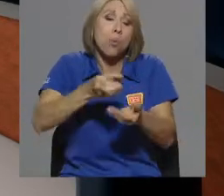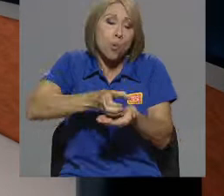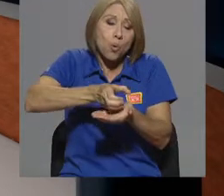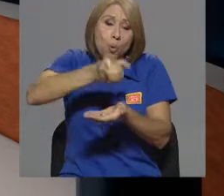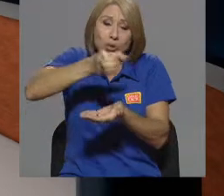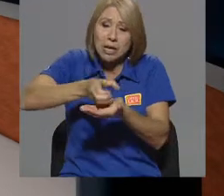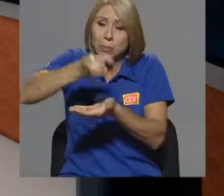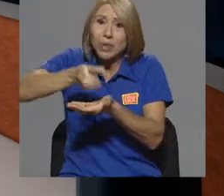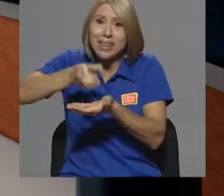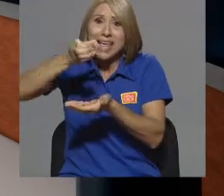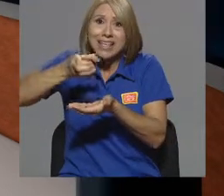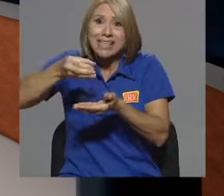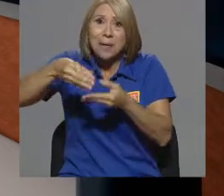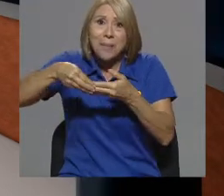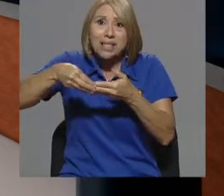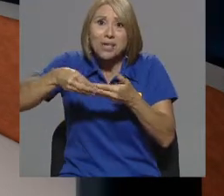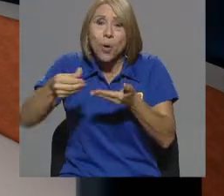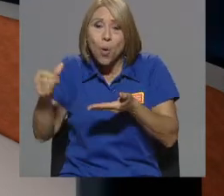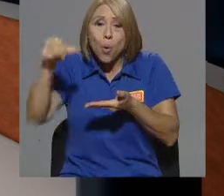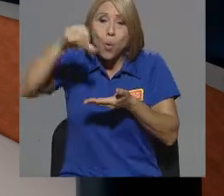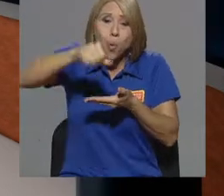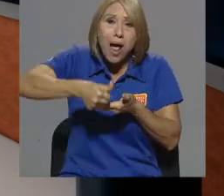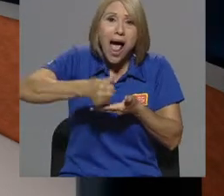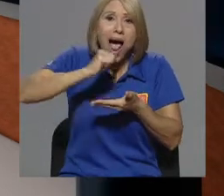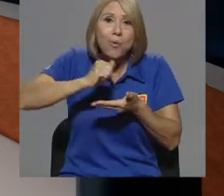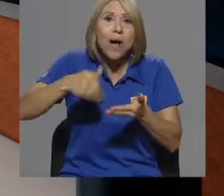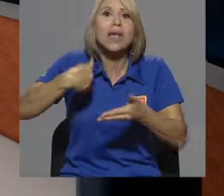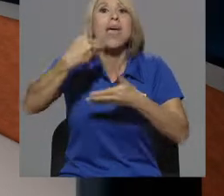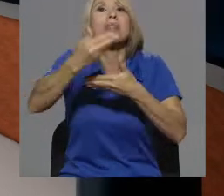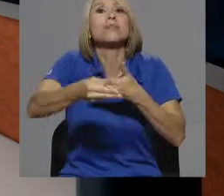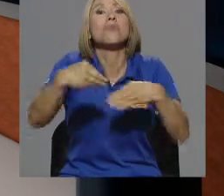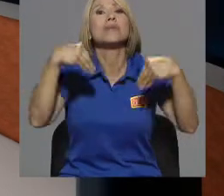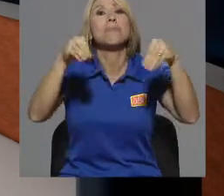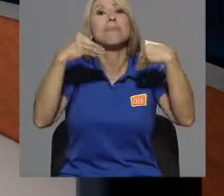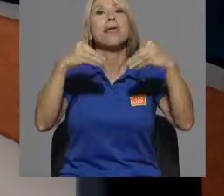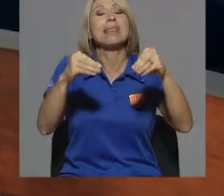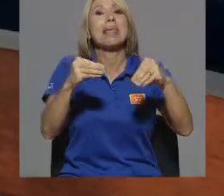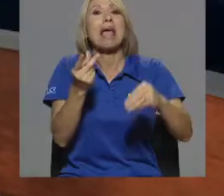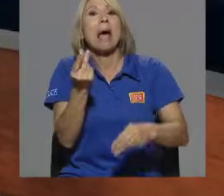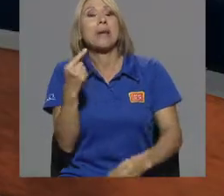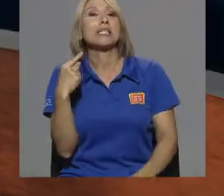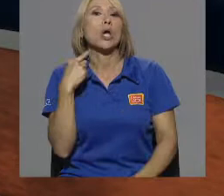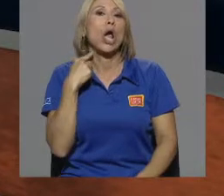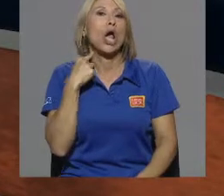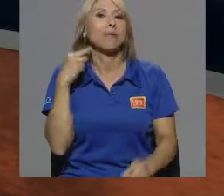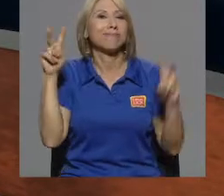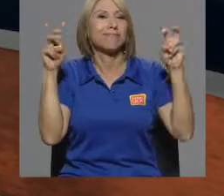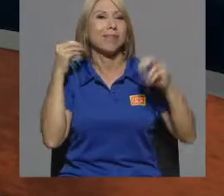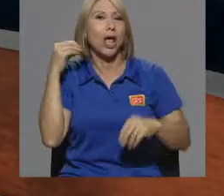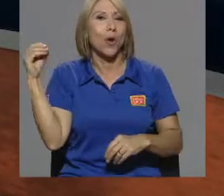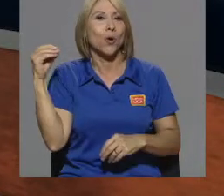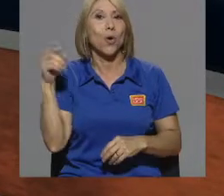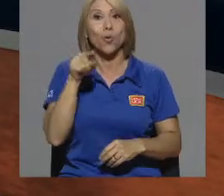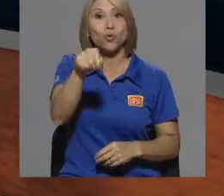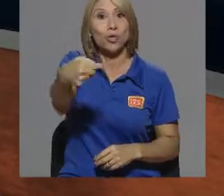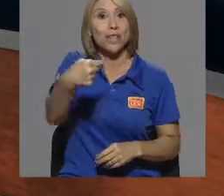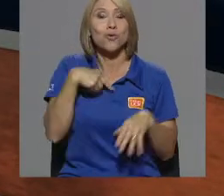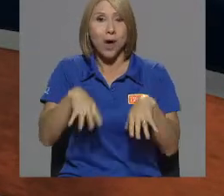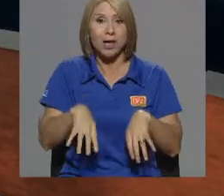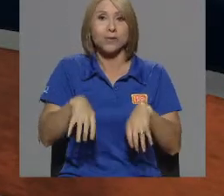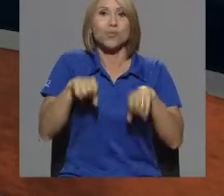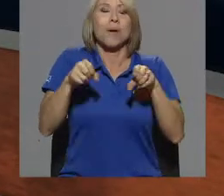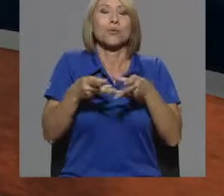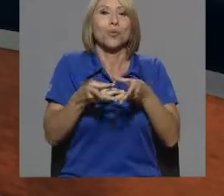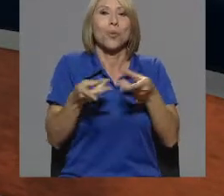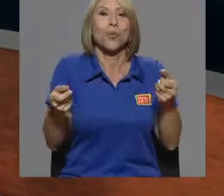de botellas de plástico con agua que luego nos venden a precio de oro. Asumamos usted y yo nuestra parte en la